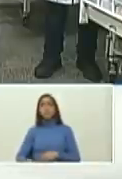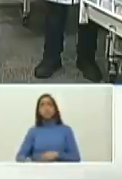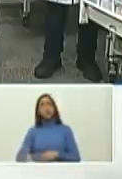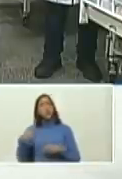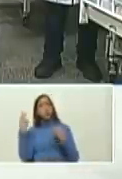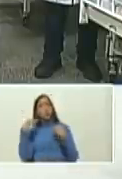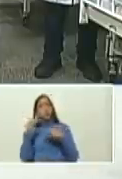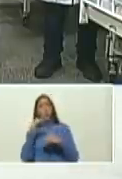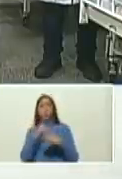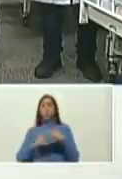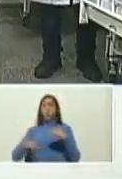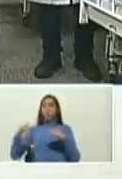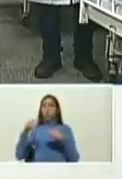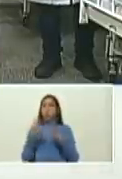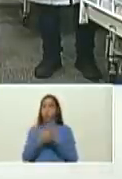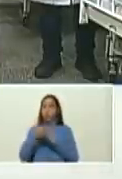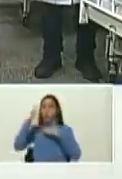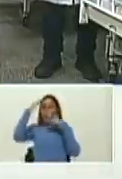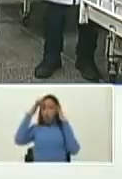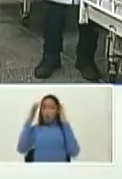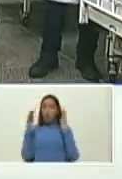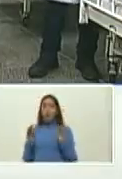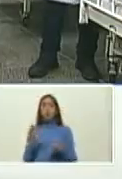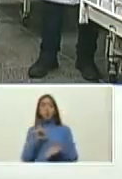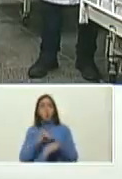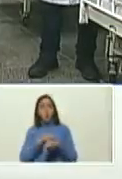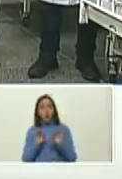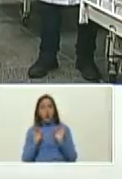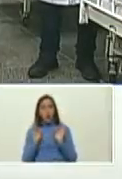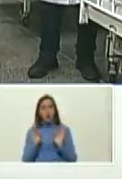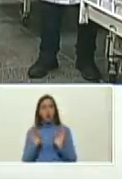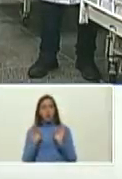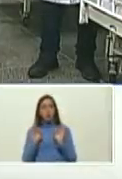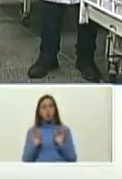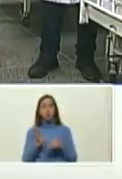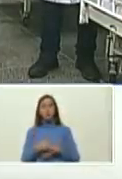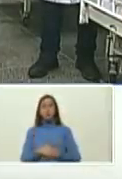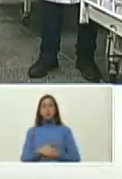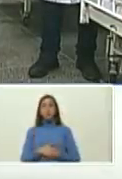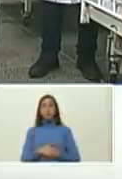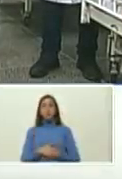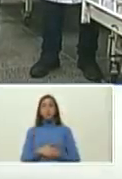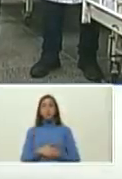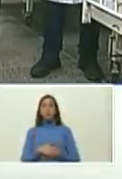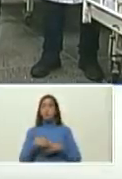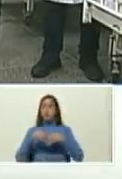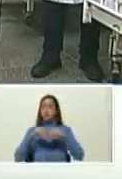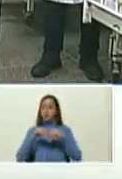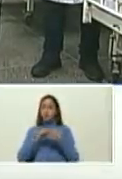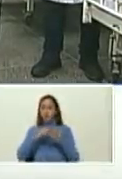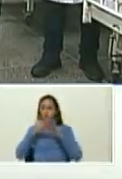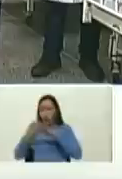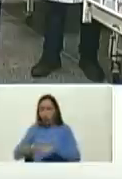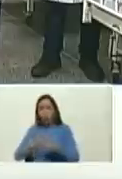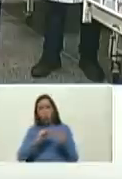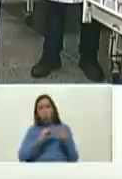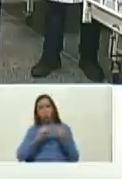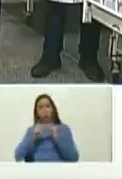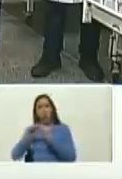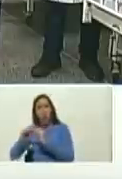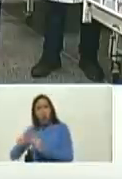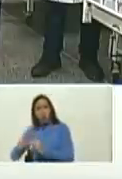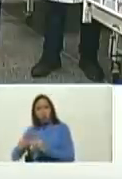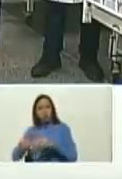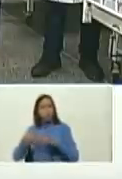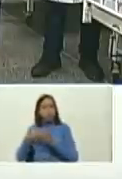elevado de atención médica especializada en el barrio en la comunidad que